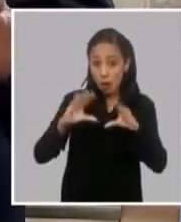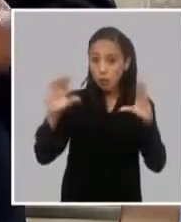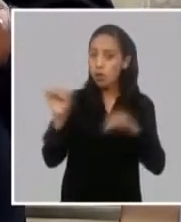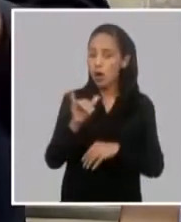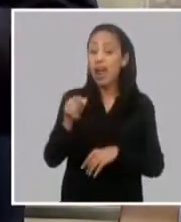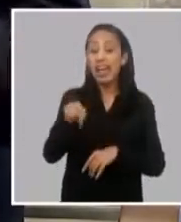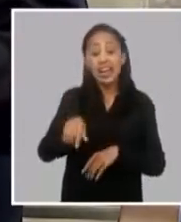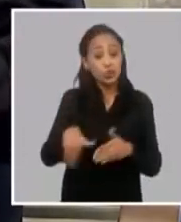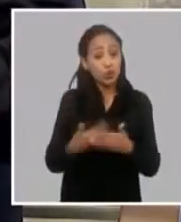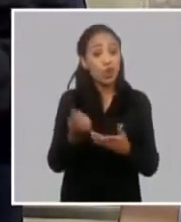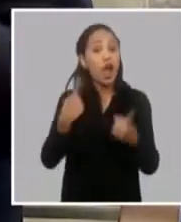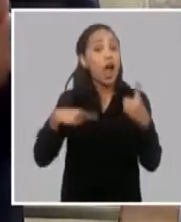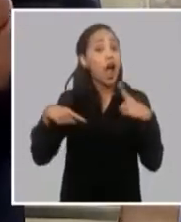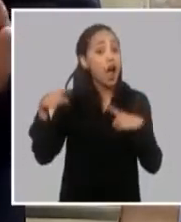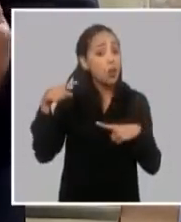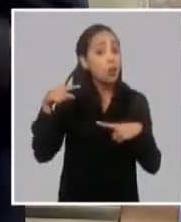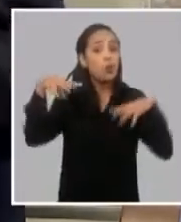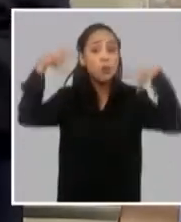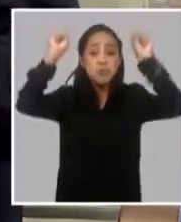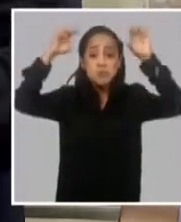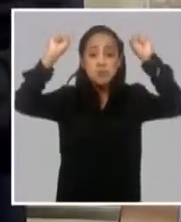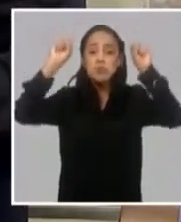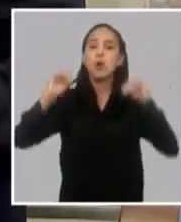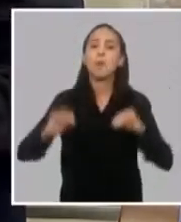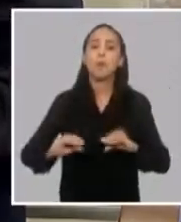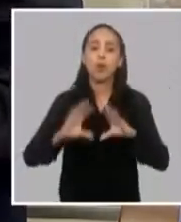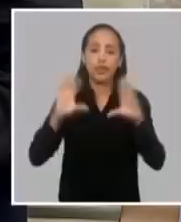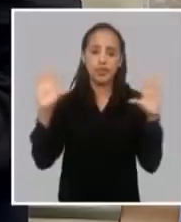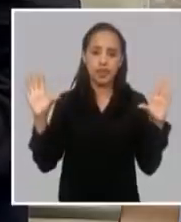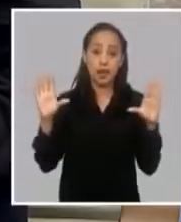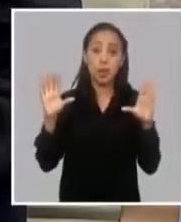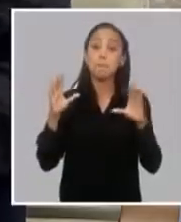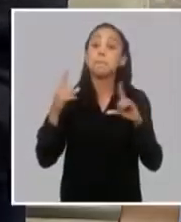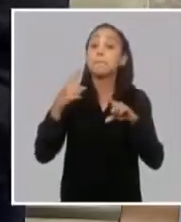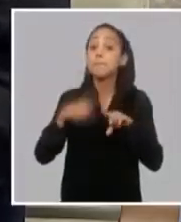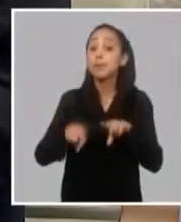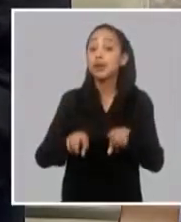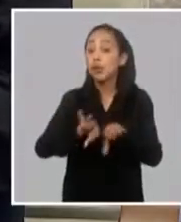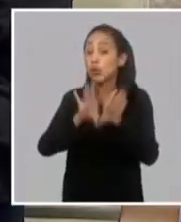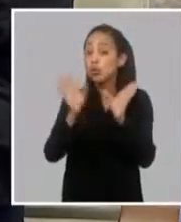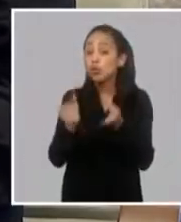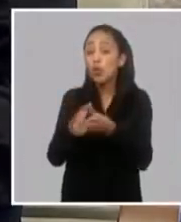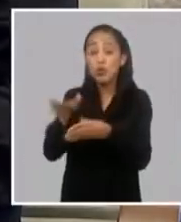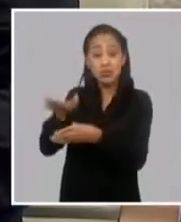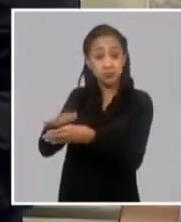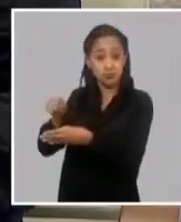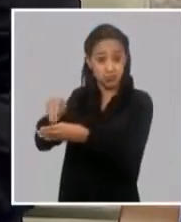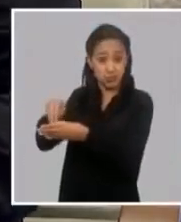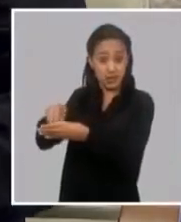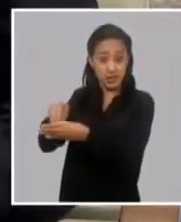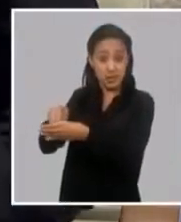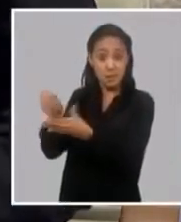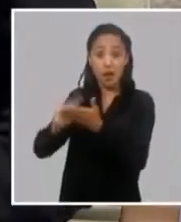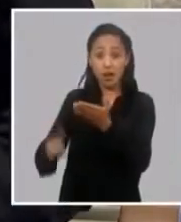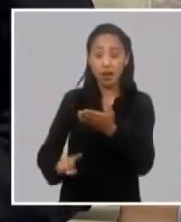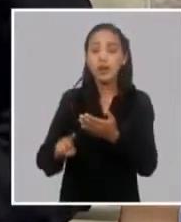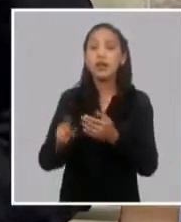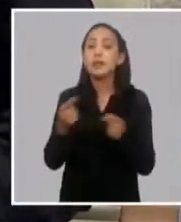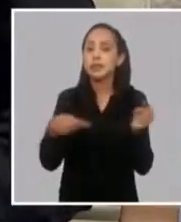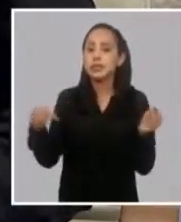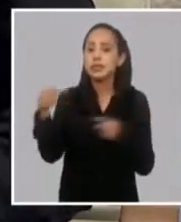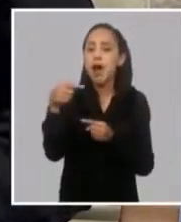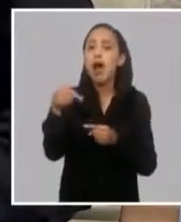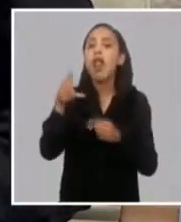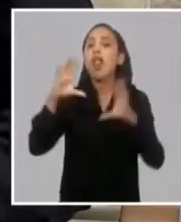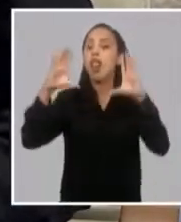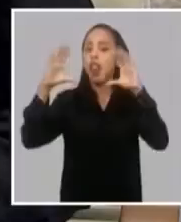que otro apagón por el día, pero todas estas reservas benefician fundamentalmente la noche